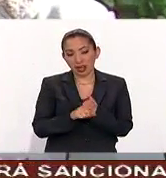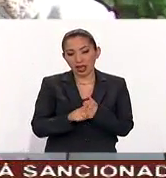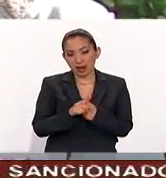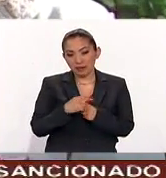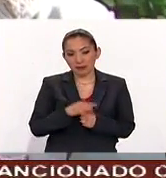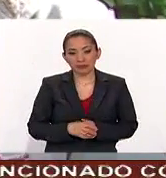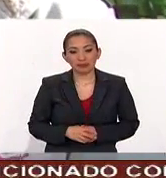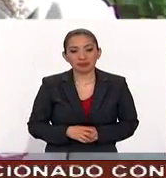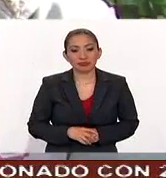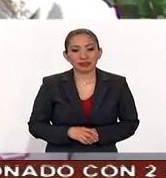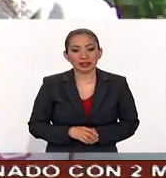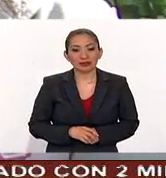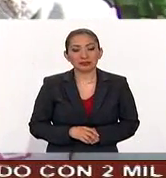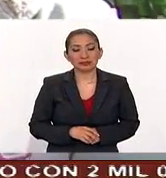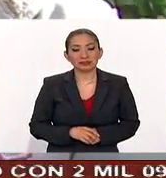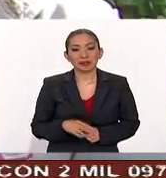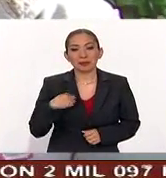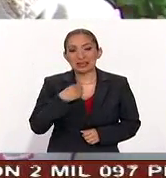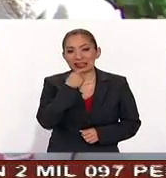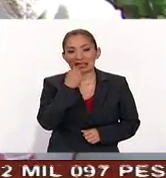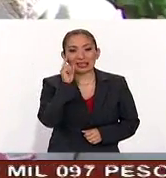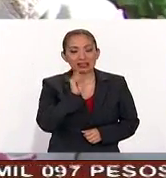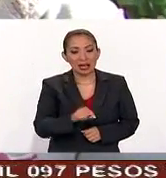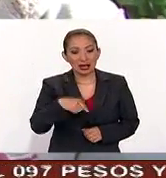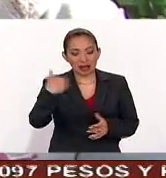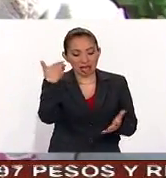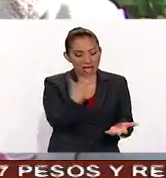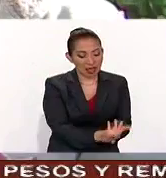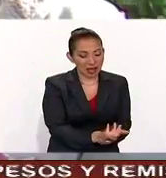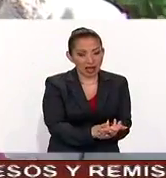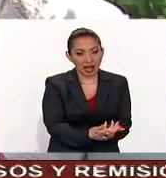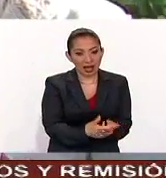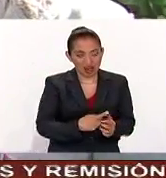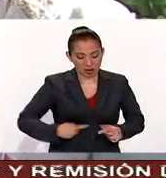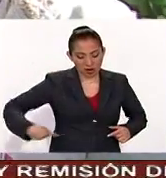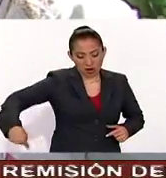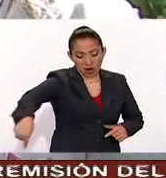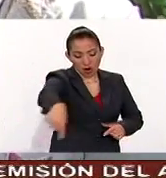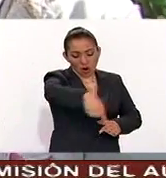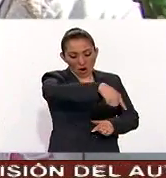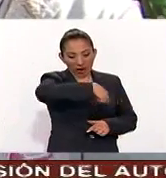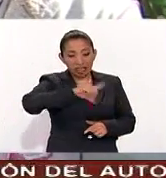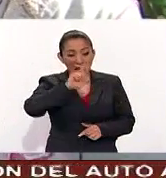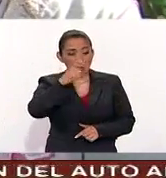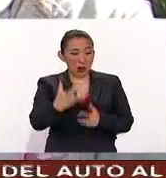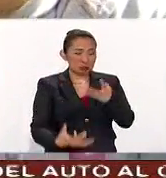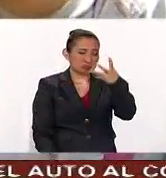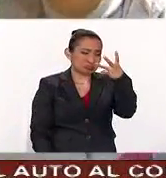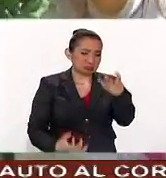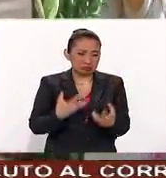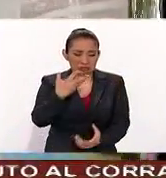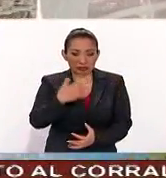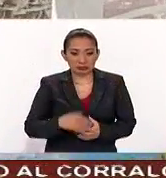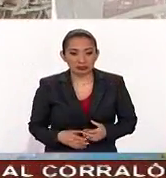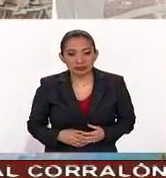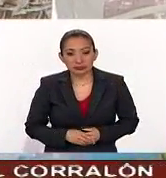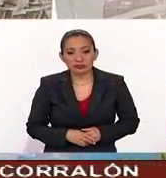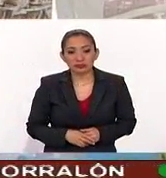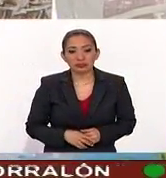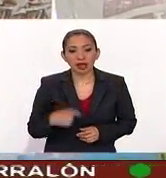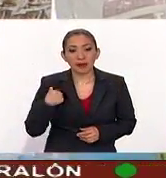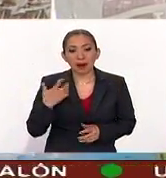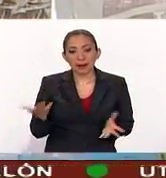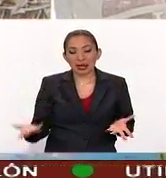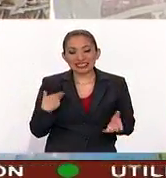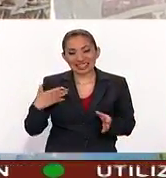estamos. Mi niña se me cayó adentro de una olla con agua hirviendo. Íbamos a